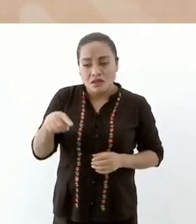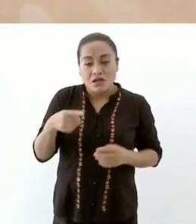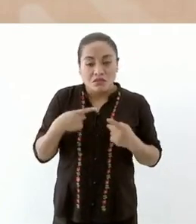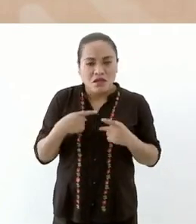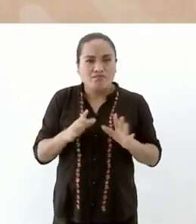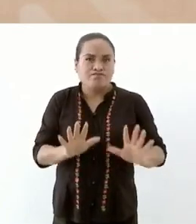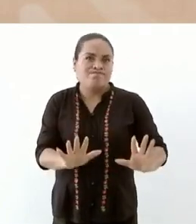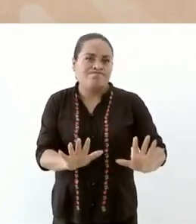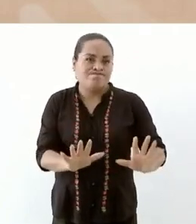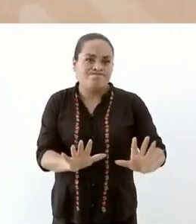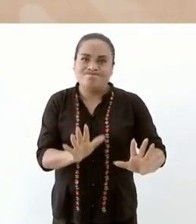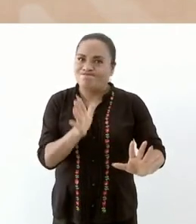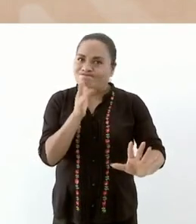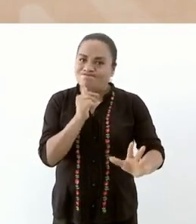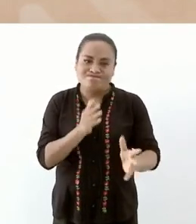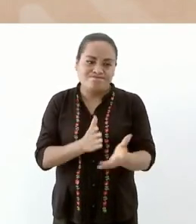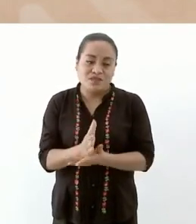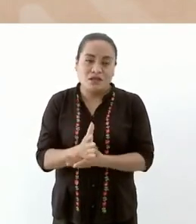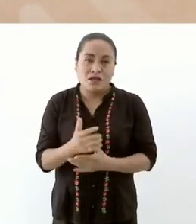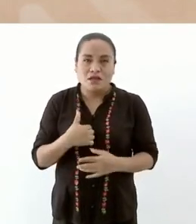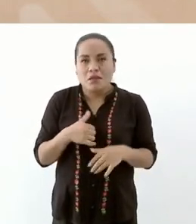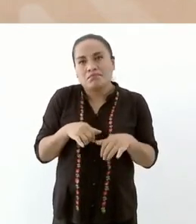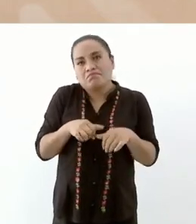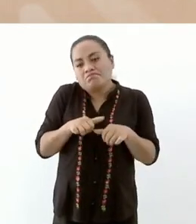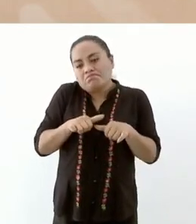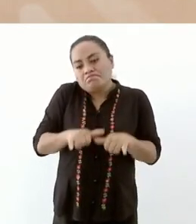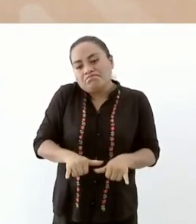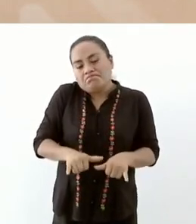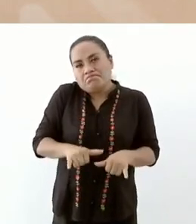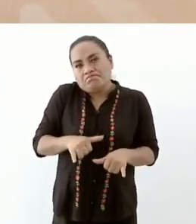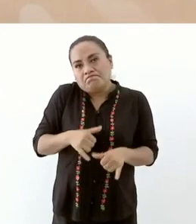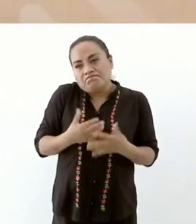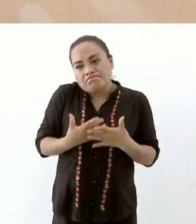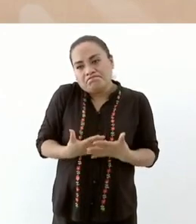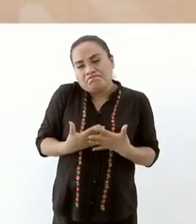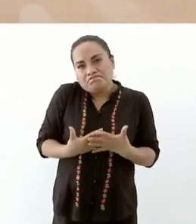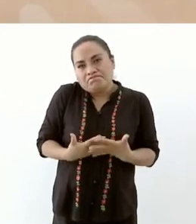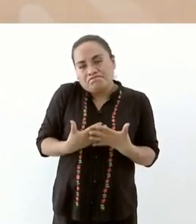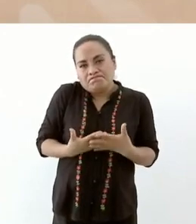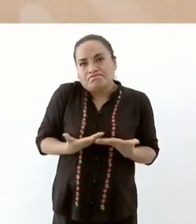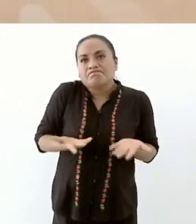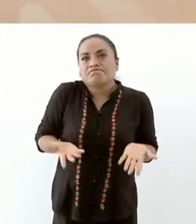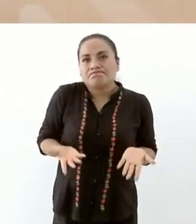paso pues aquí me voy a quedar pero